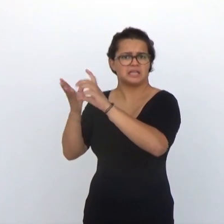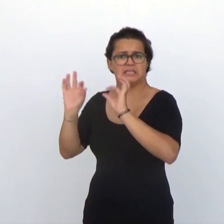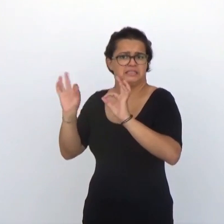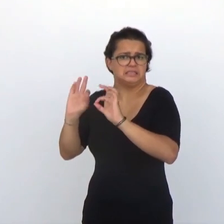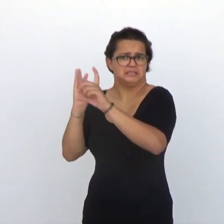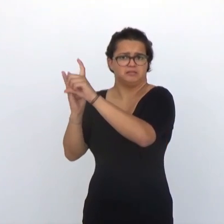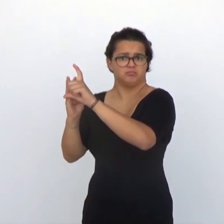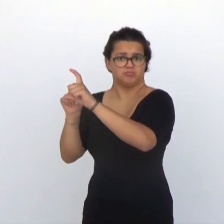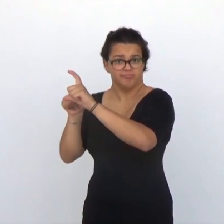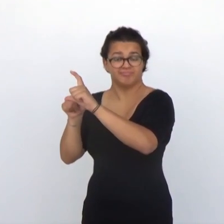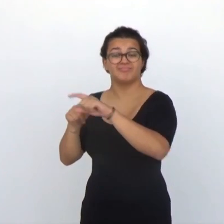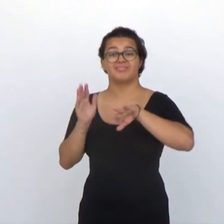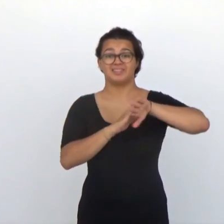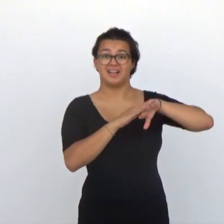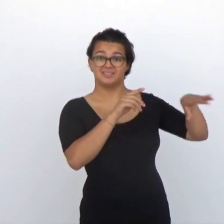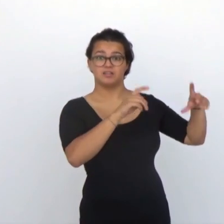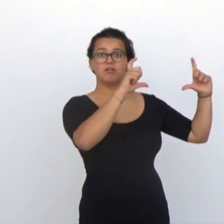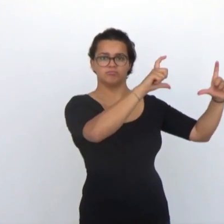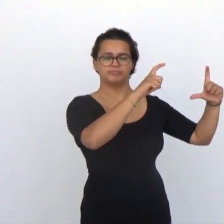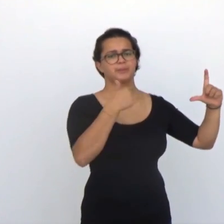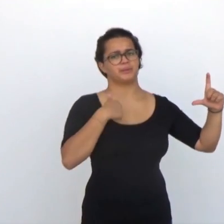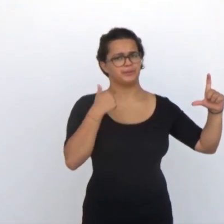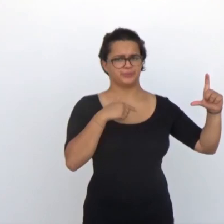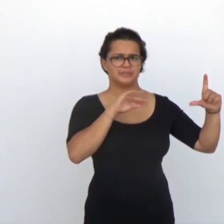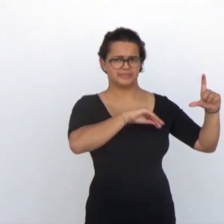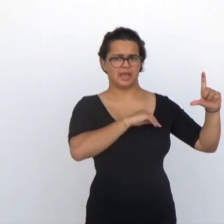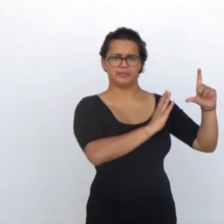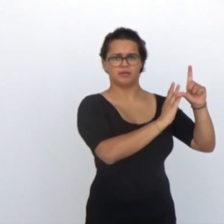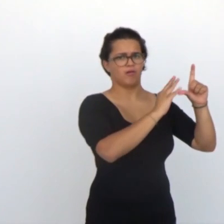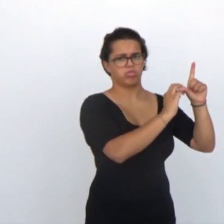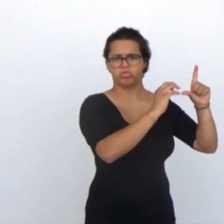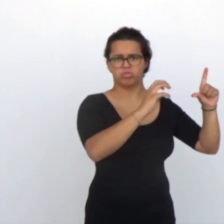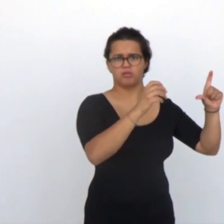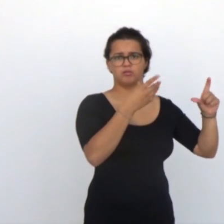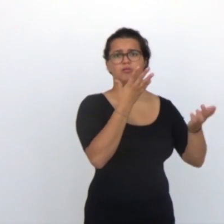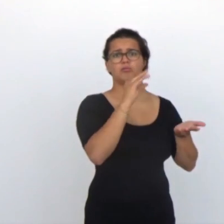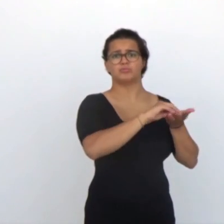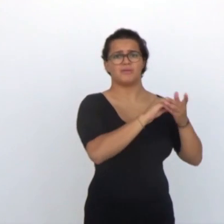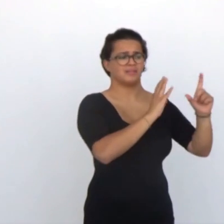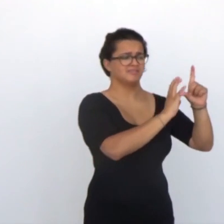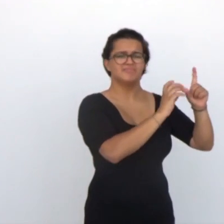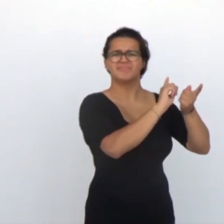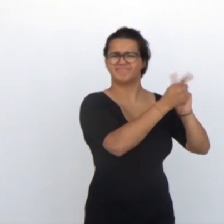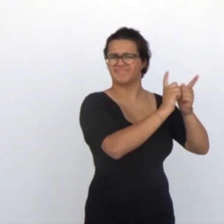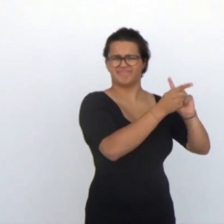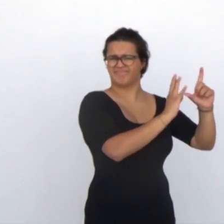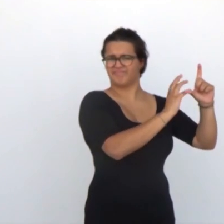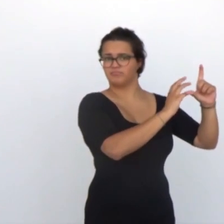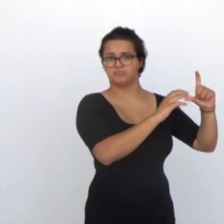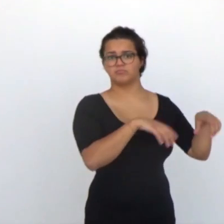ciliadas. El caracol de la derecha ha perdido bastantes de sus células ciliadas y muchas de las que quedan se ven alteradas.